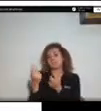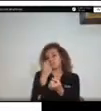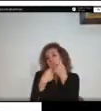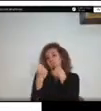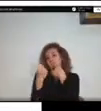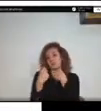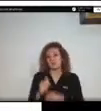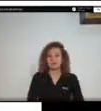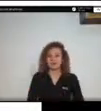tener